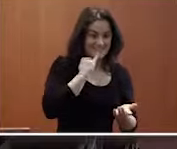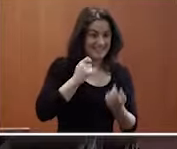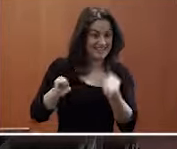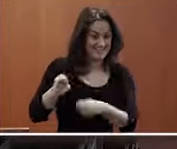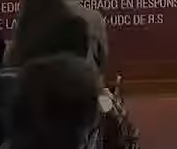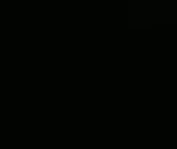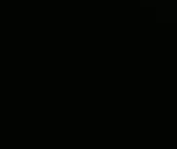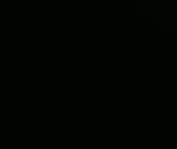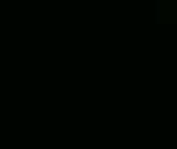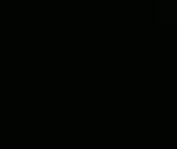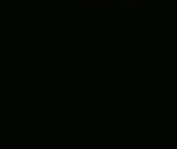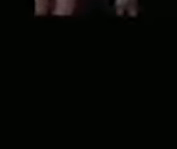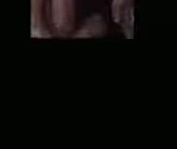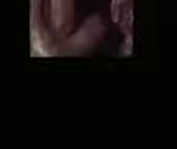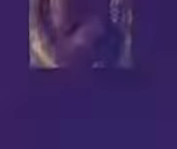días